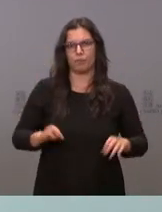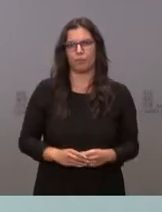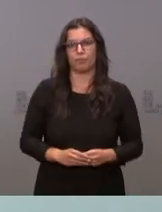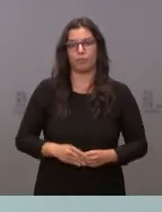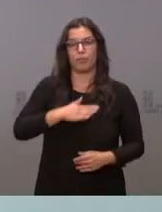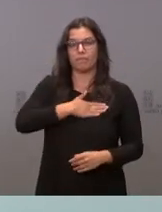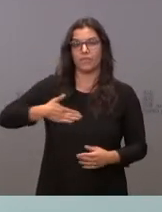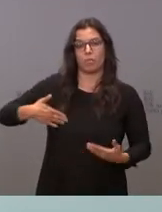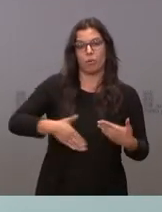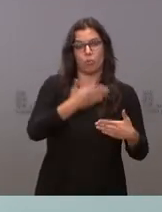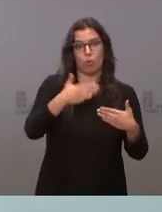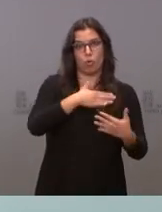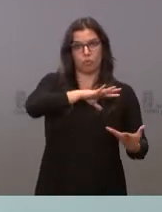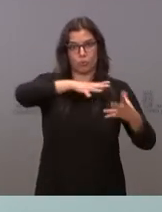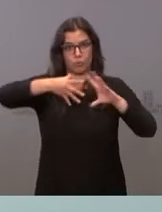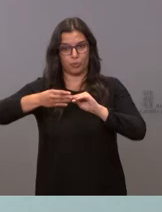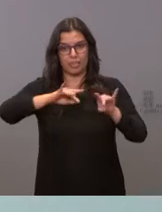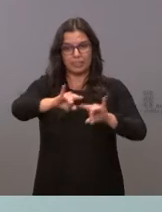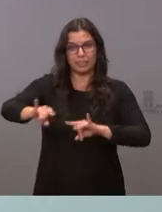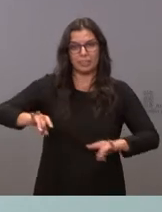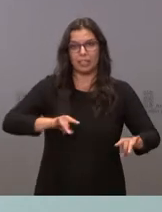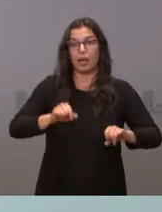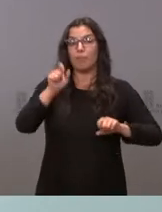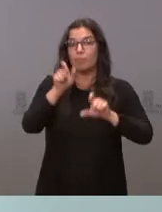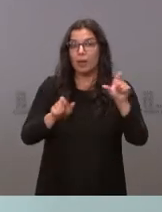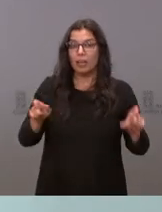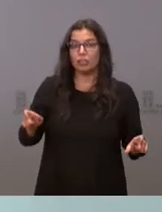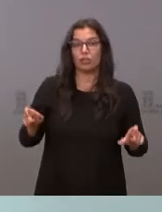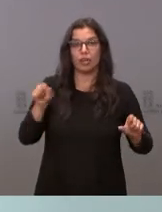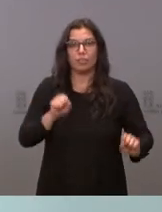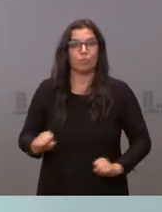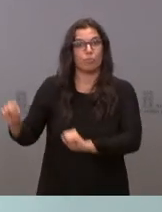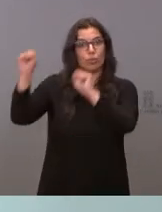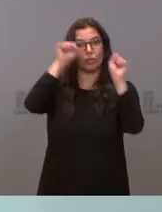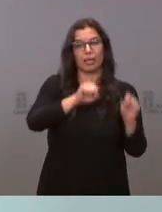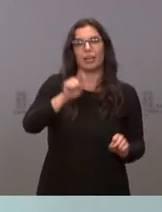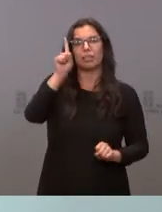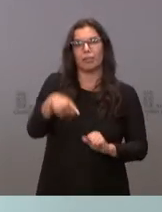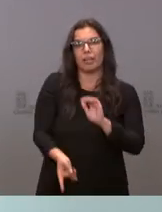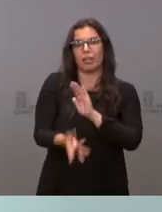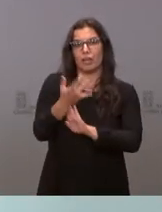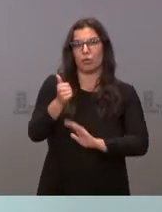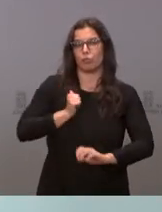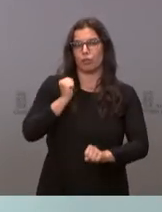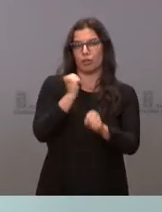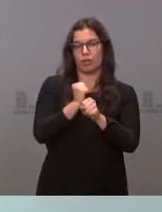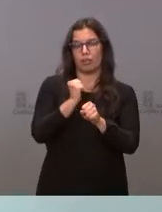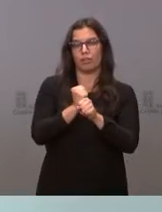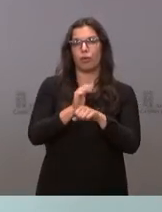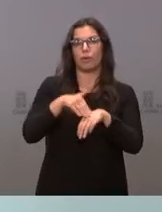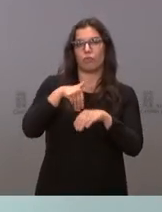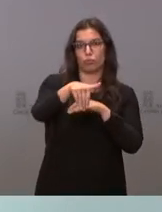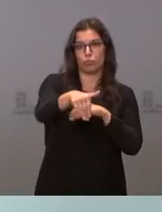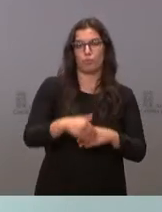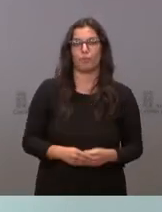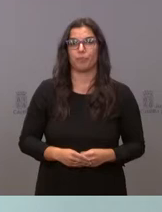Modernizar a esta tierra, proteger a las personas y crear oportunidades de futuro. Para que cada